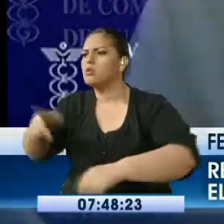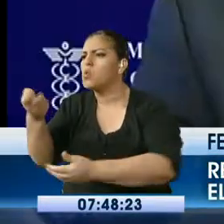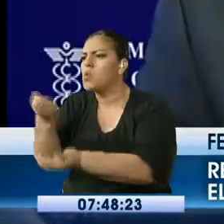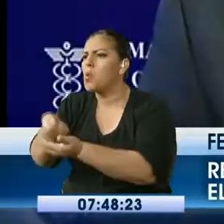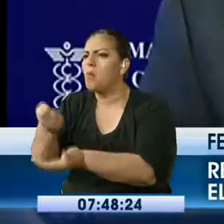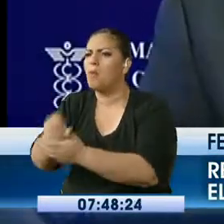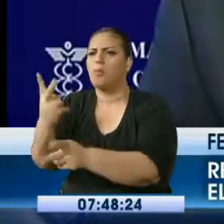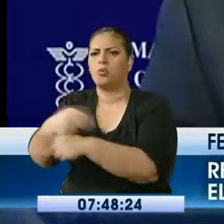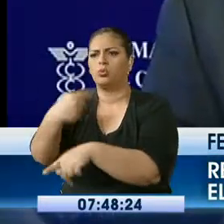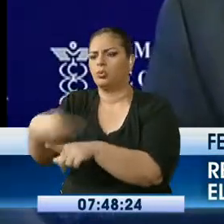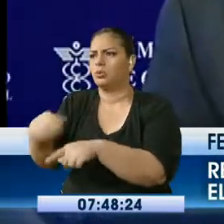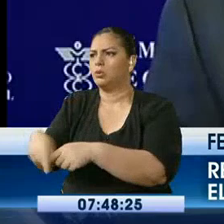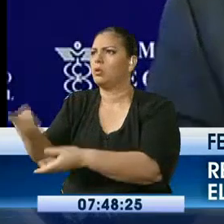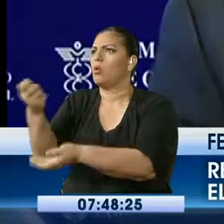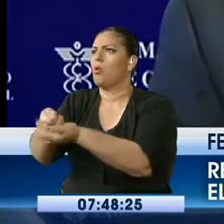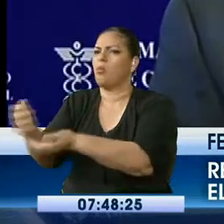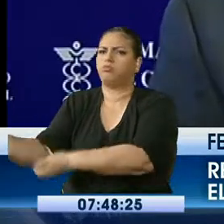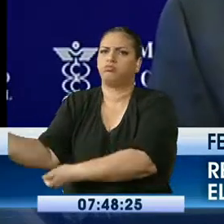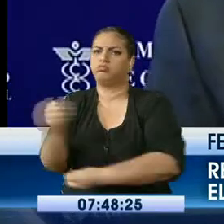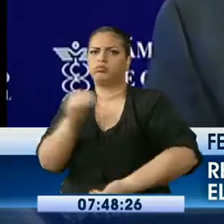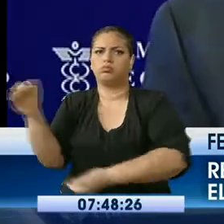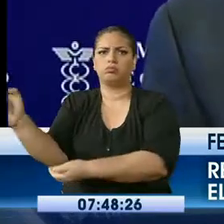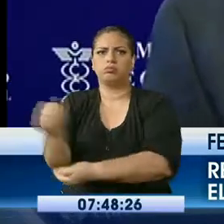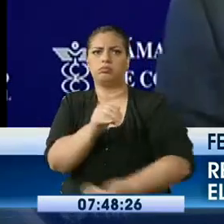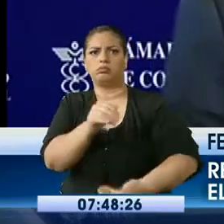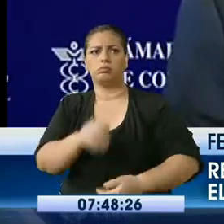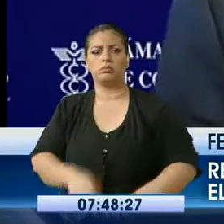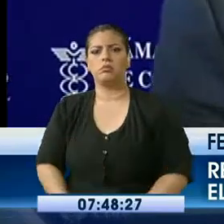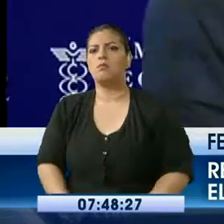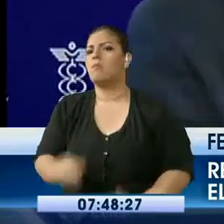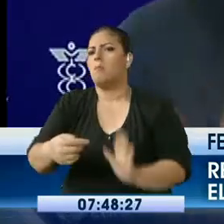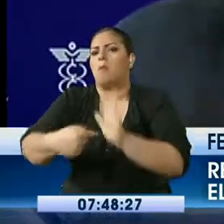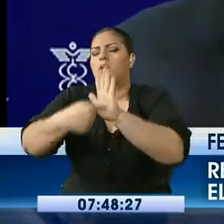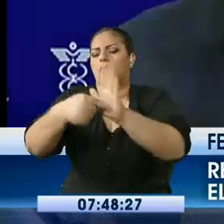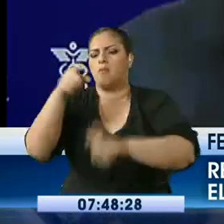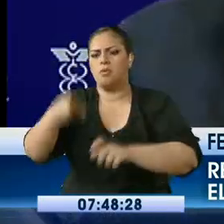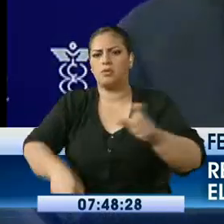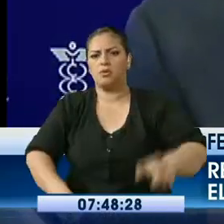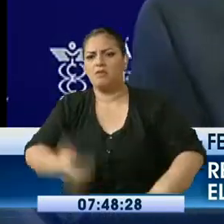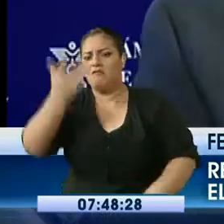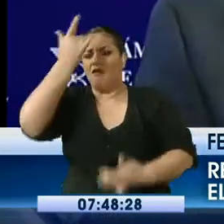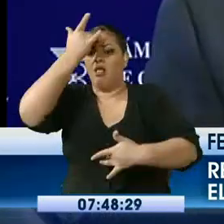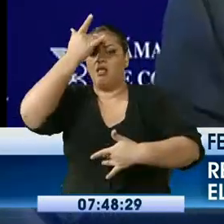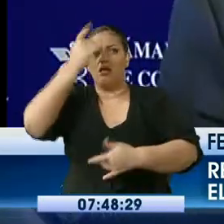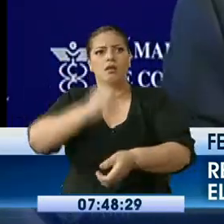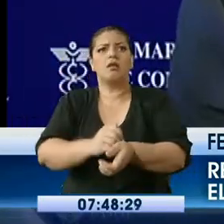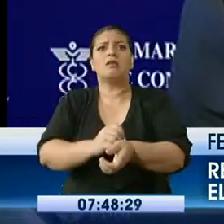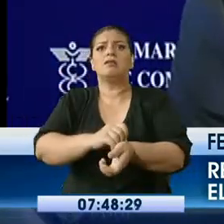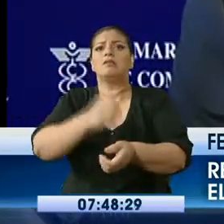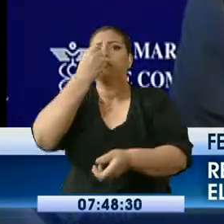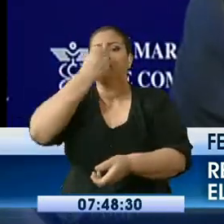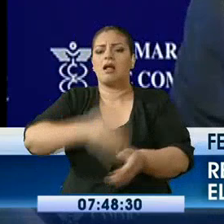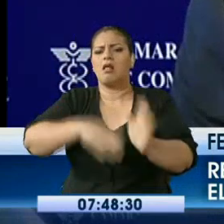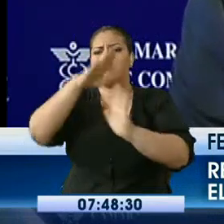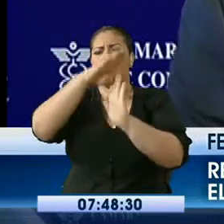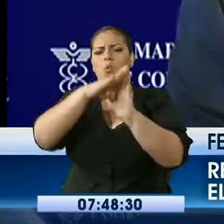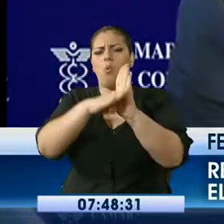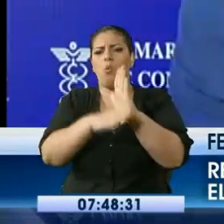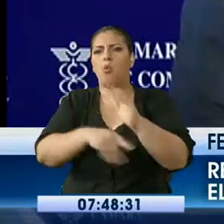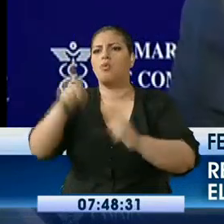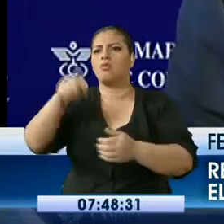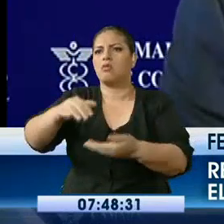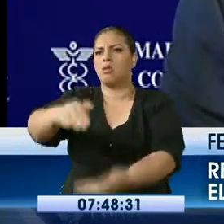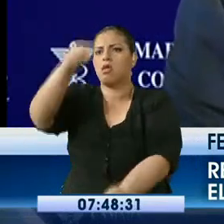consumo. Alguien que se está desangrando necesita que le den sangre, no que le quiten más sangre. Y el gobierno con más impuestos nos está